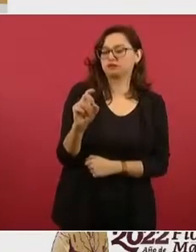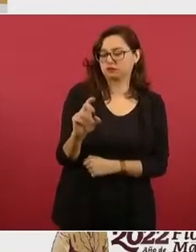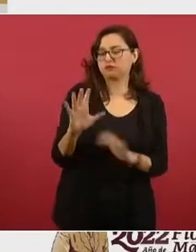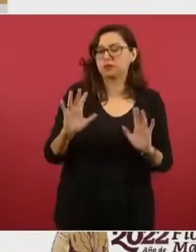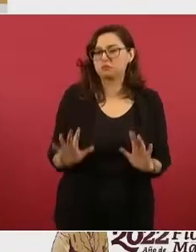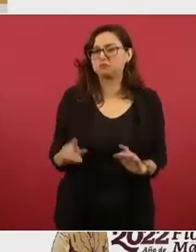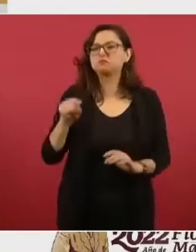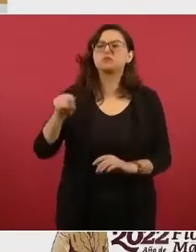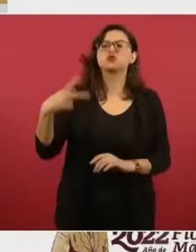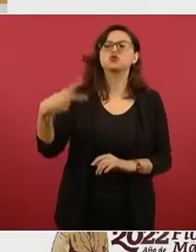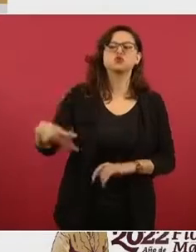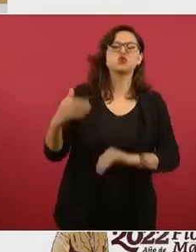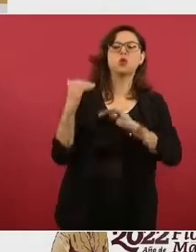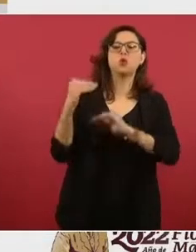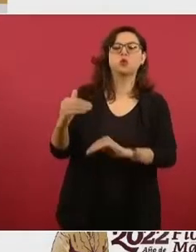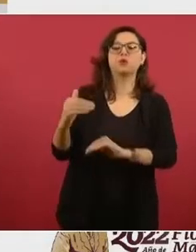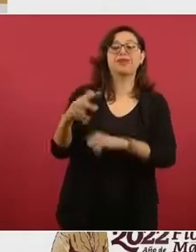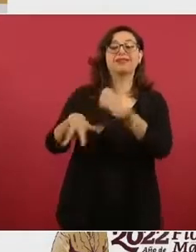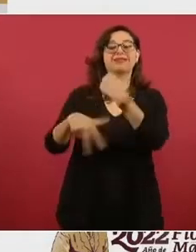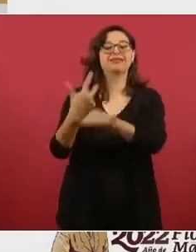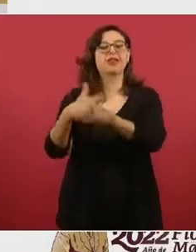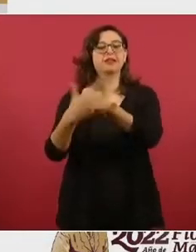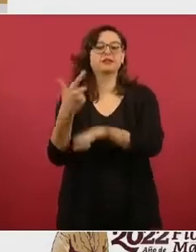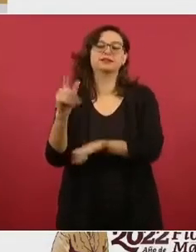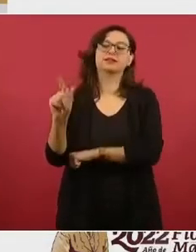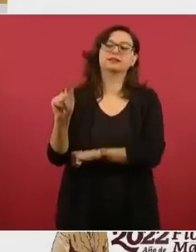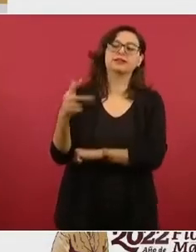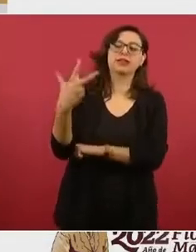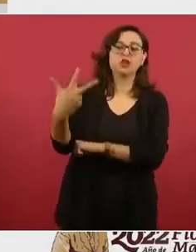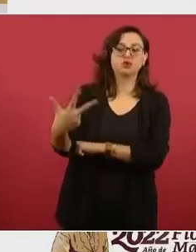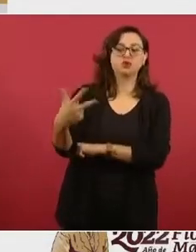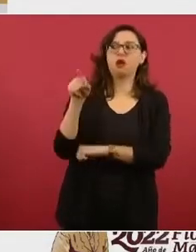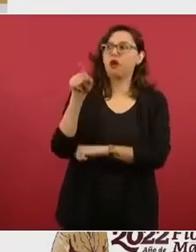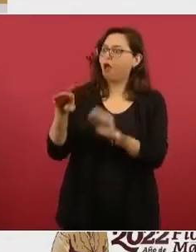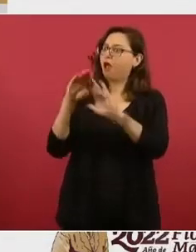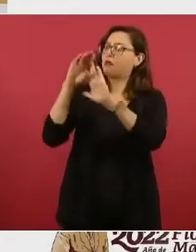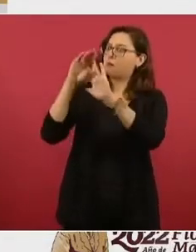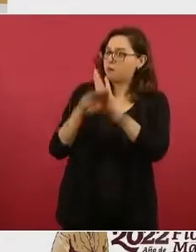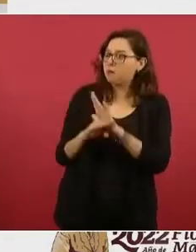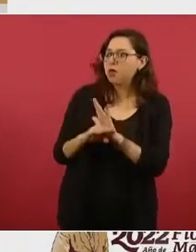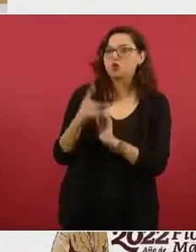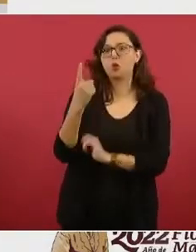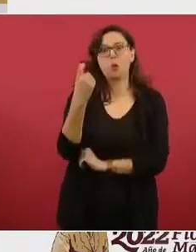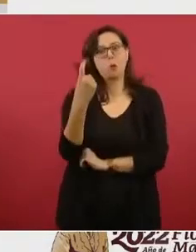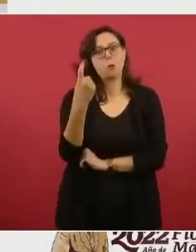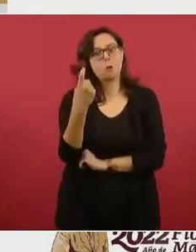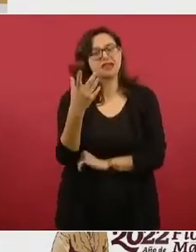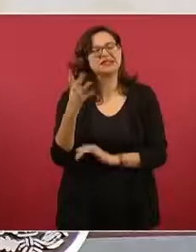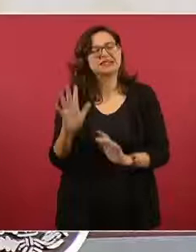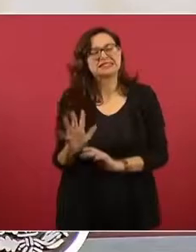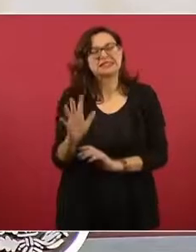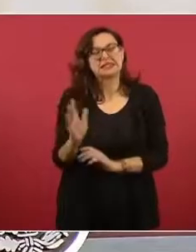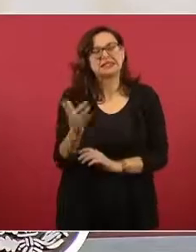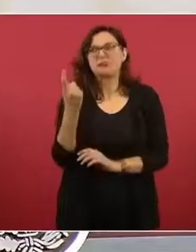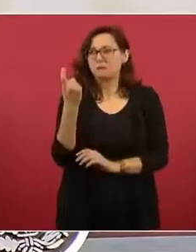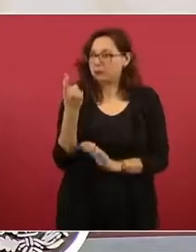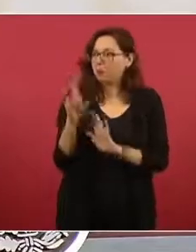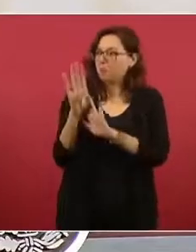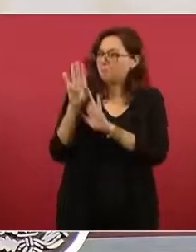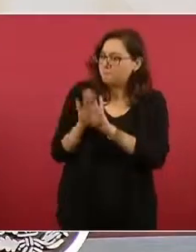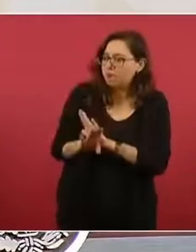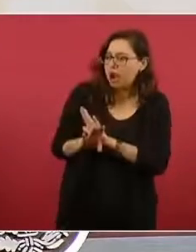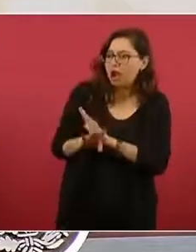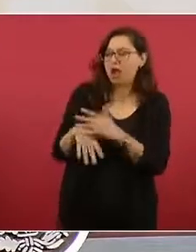máximo de la región es de 13 pesos con 78 centavos, un peso, poquito más de un peso